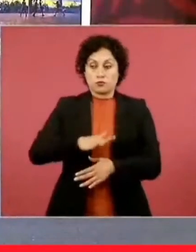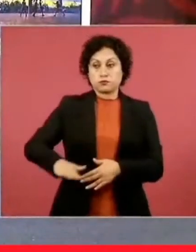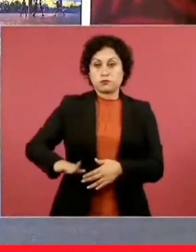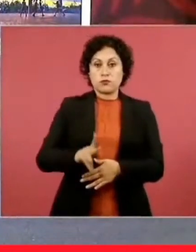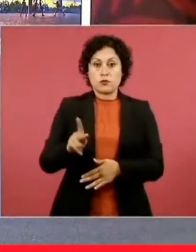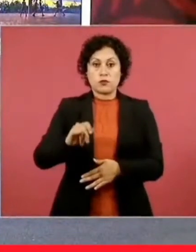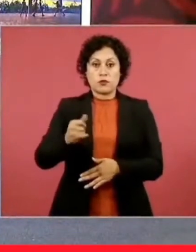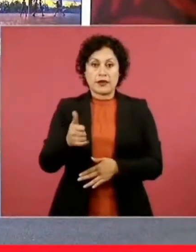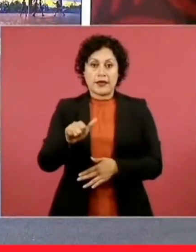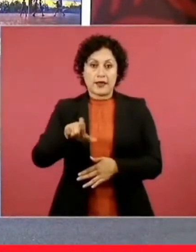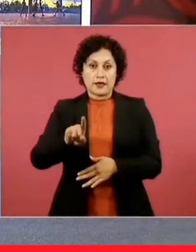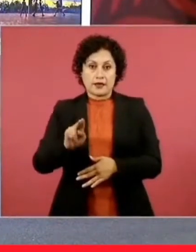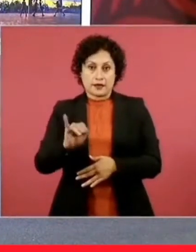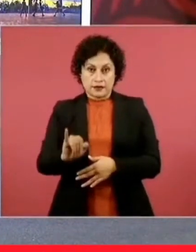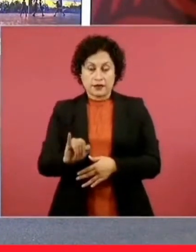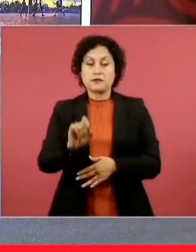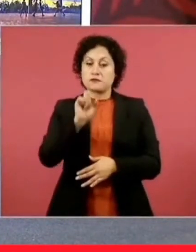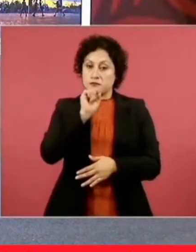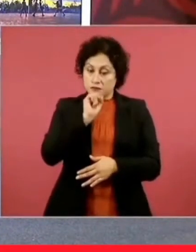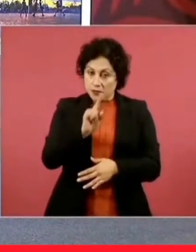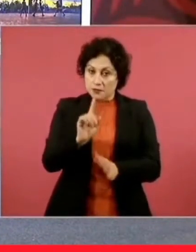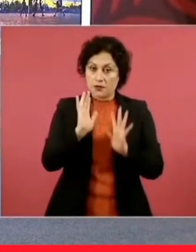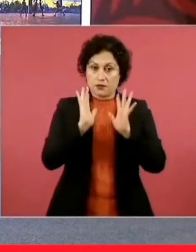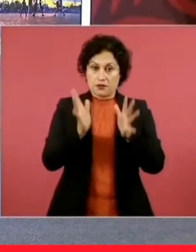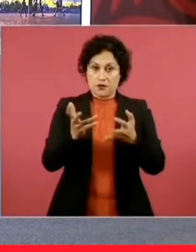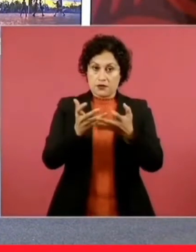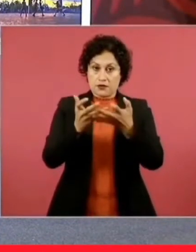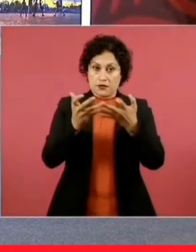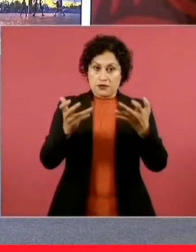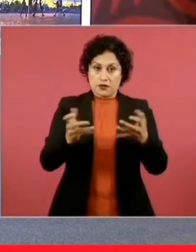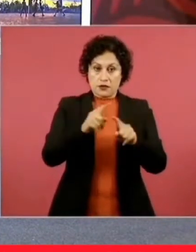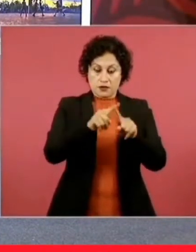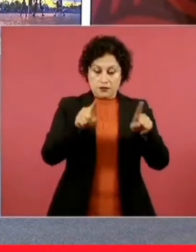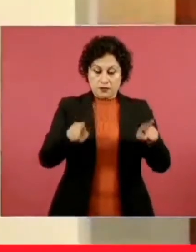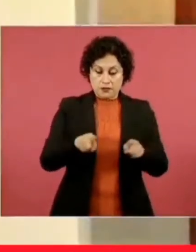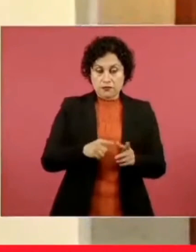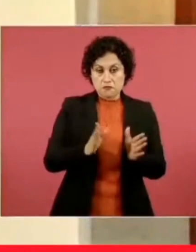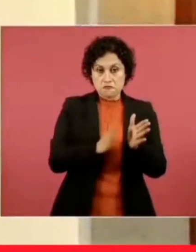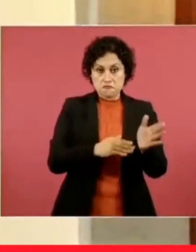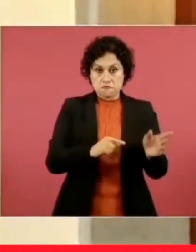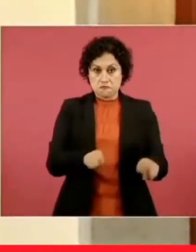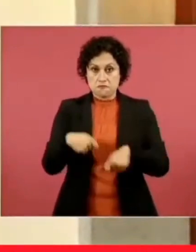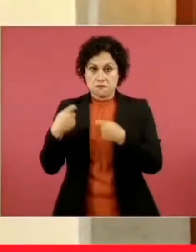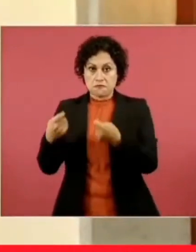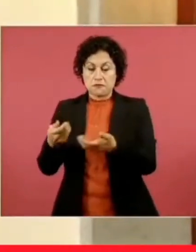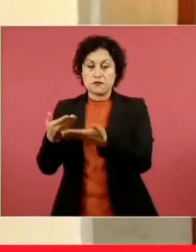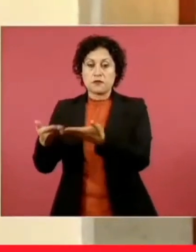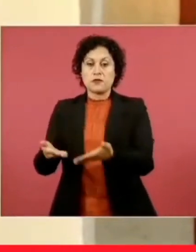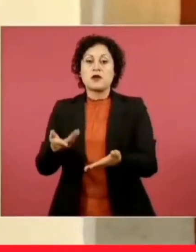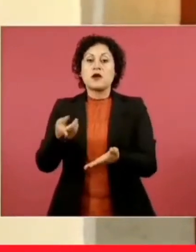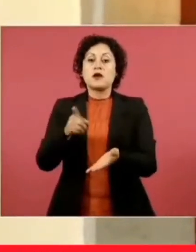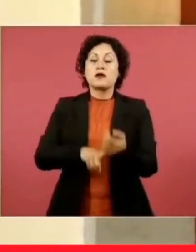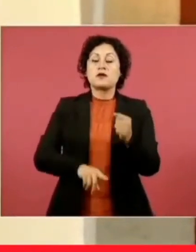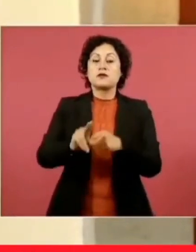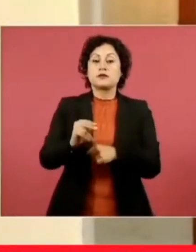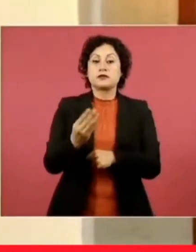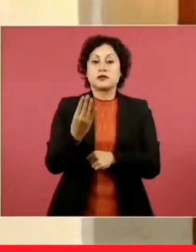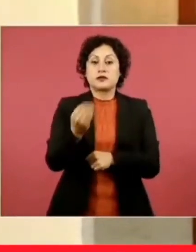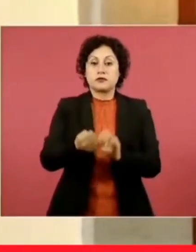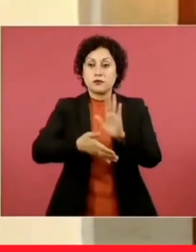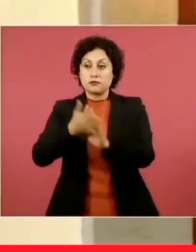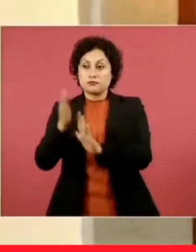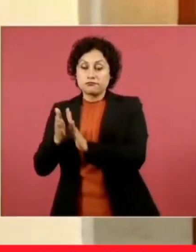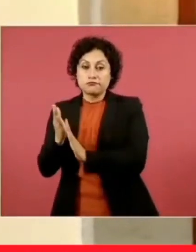otorgamiento de la tierra que hemos ya entregado. En temas de infraestructura tenemos 89 obras que corresponden a